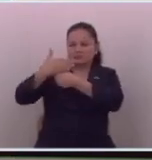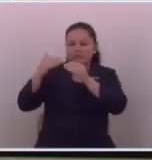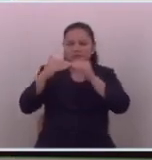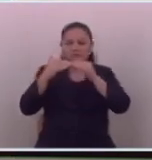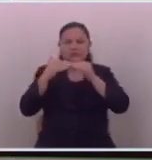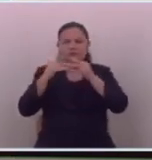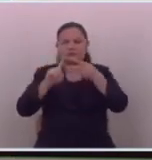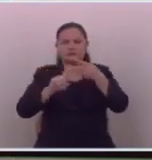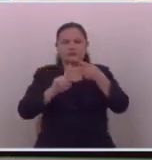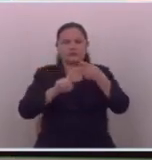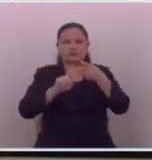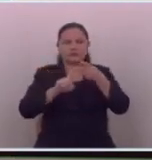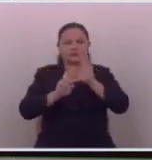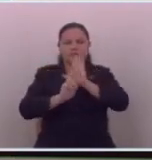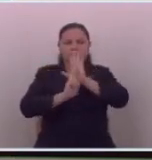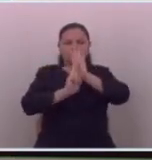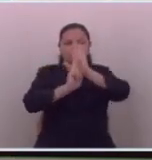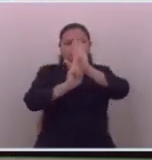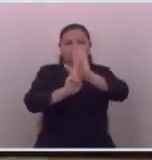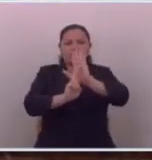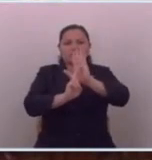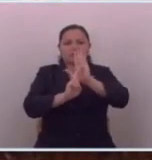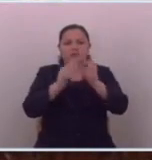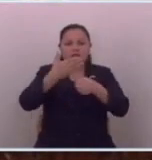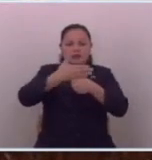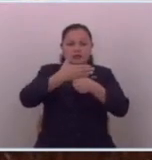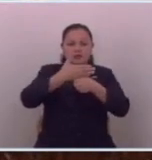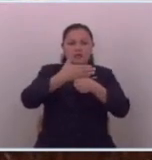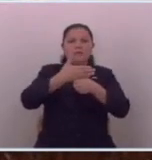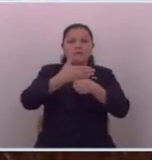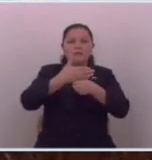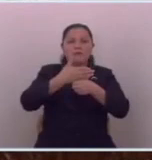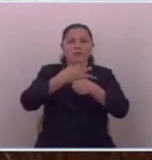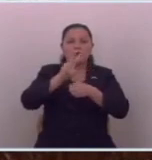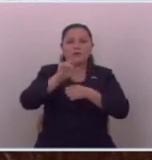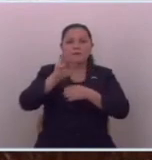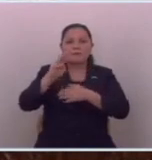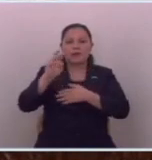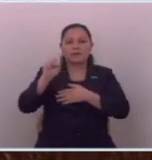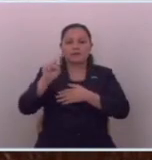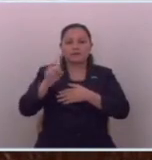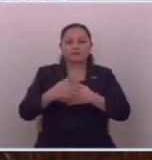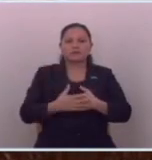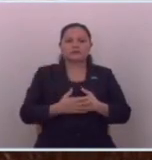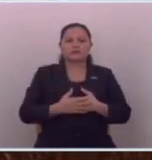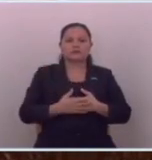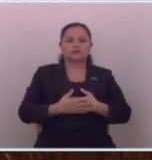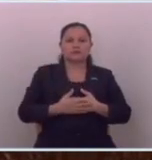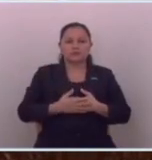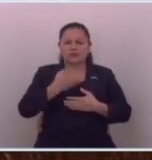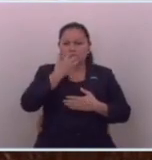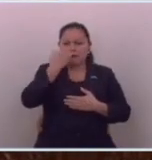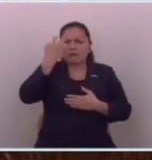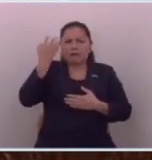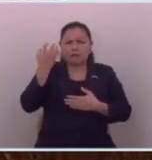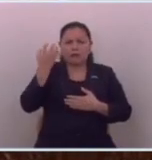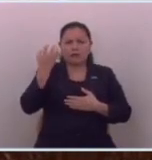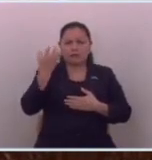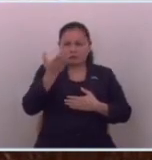la la representante del partido vamos están enojados